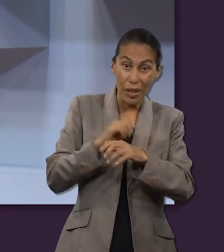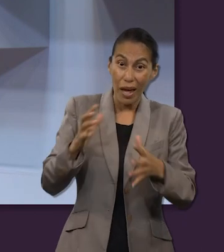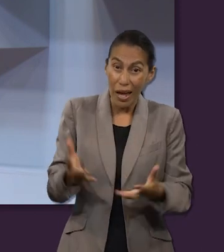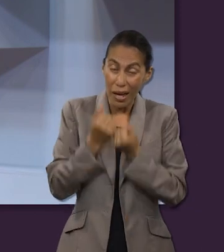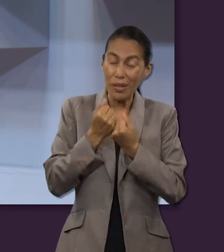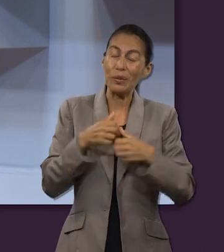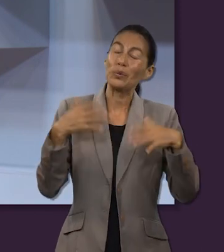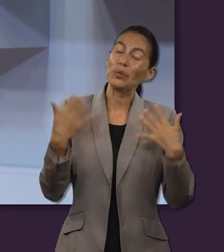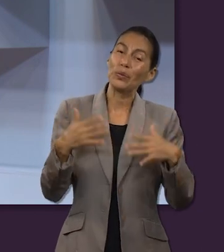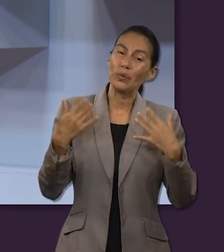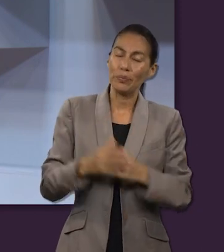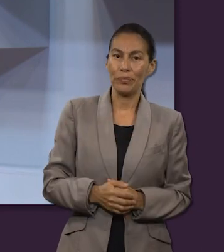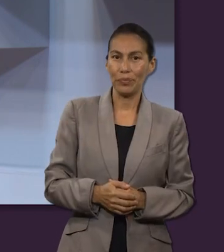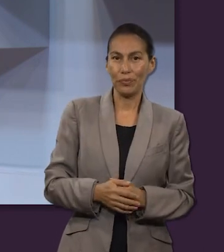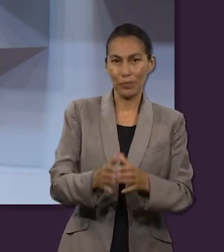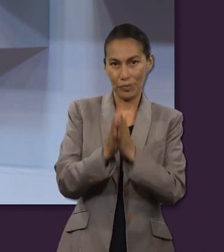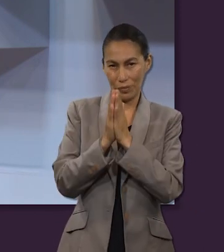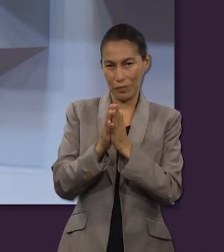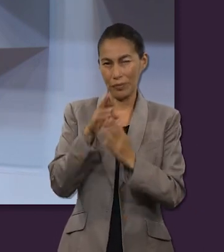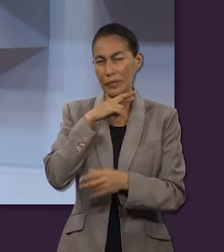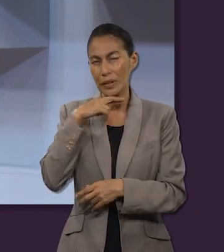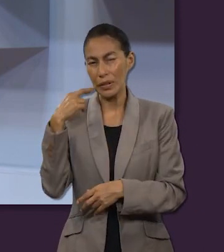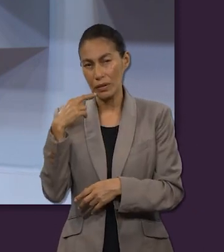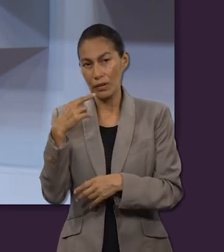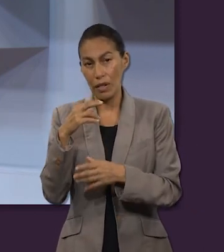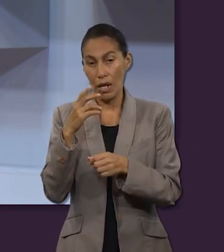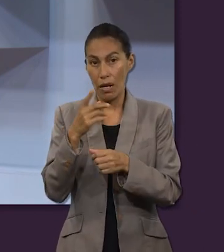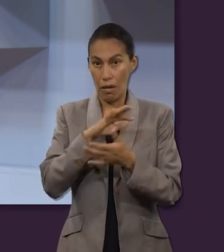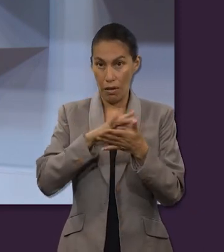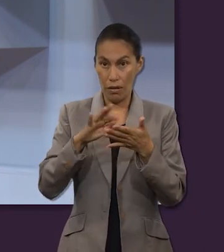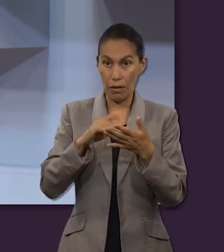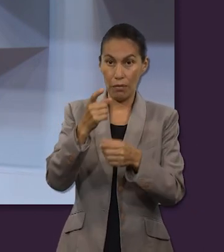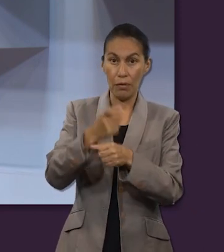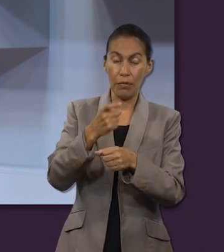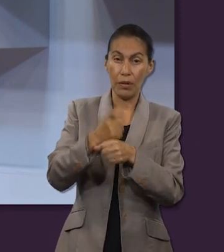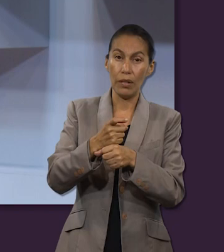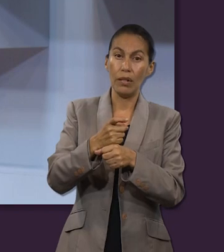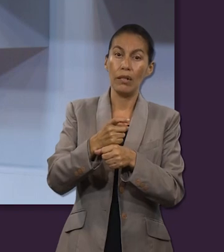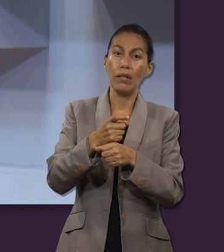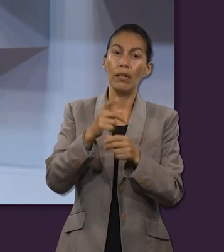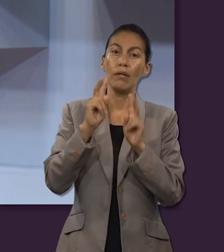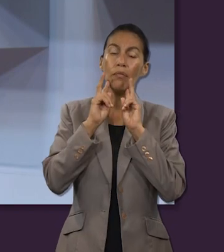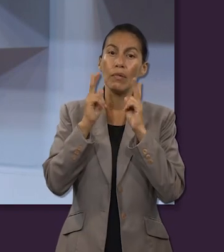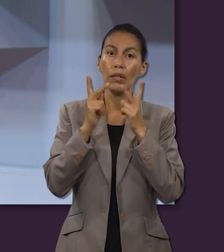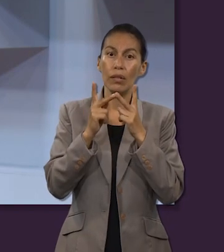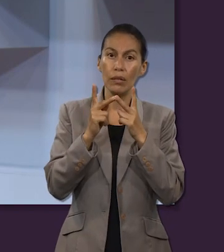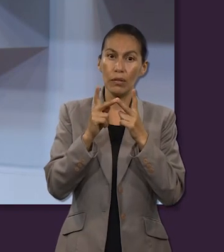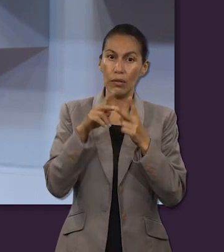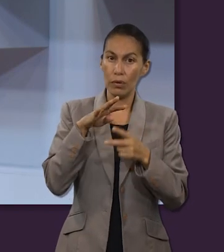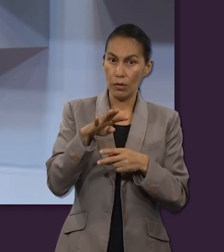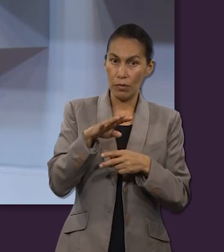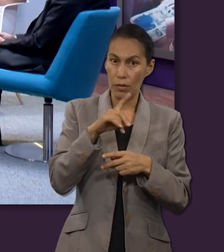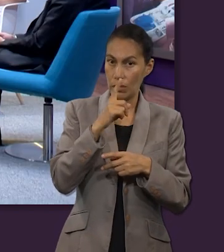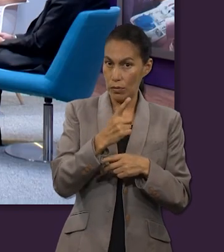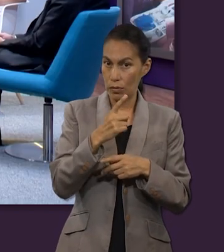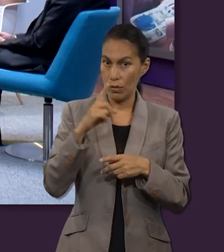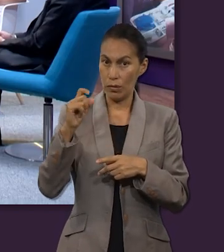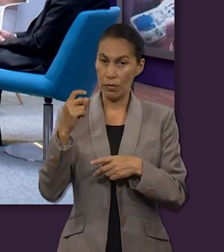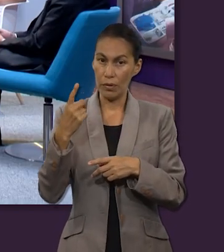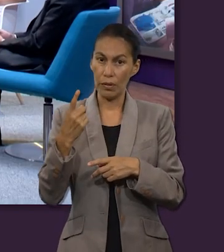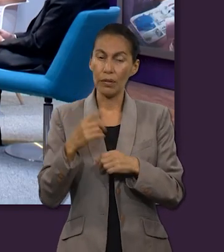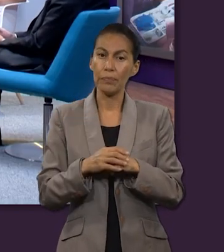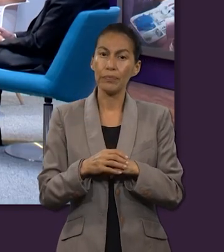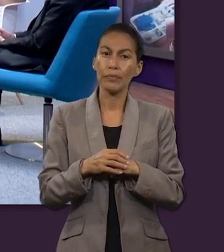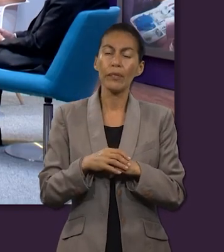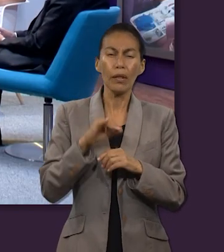Ricardo, te pediría que nos ayudes leyendo Primera de Pedro 19, 1 con 19 a 20.